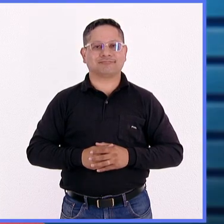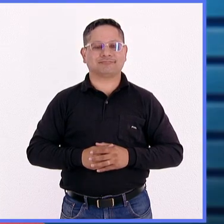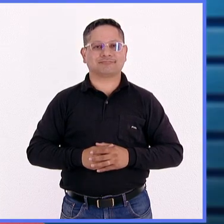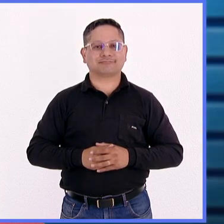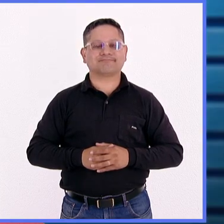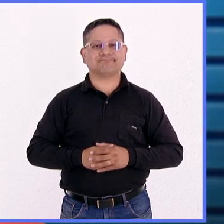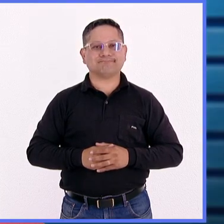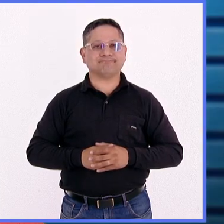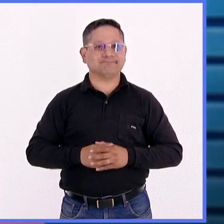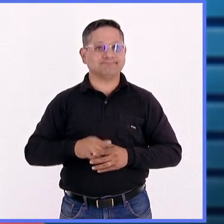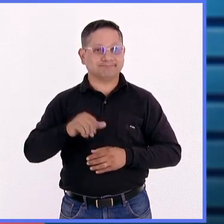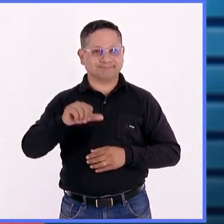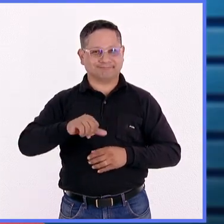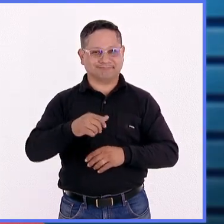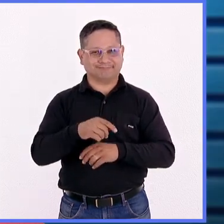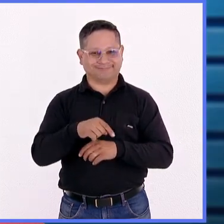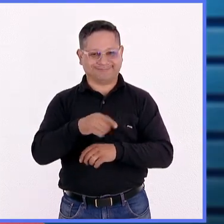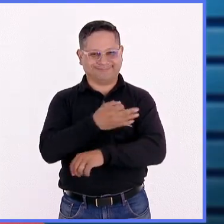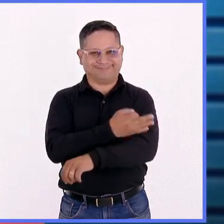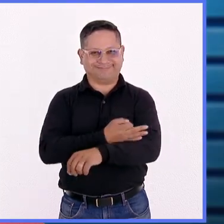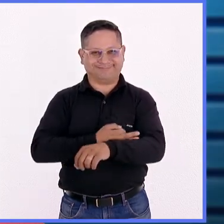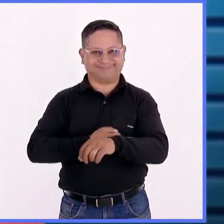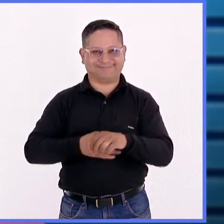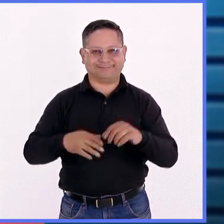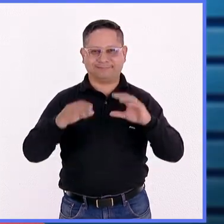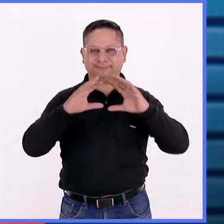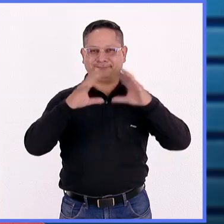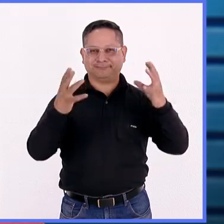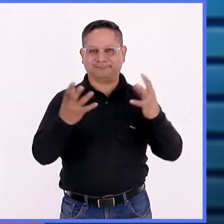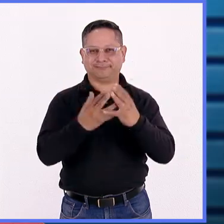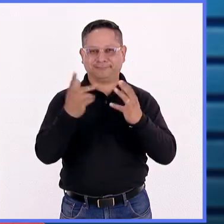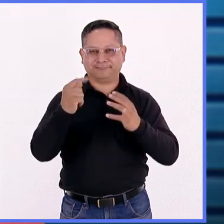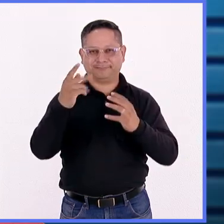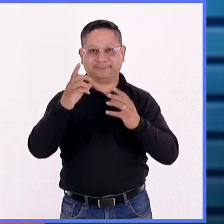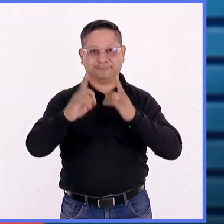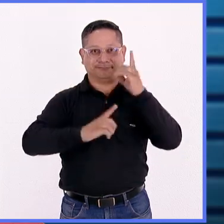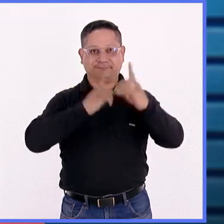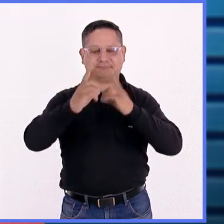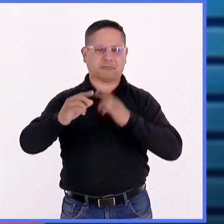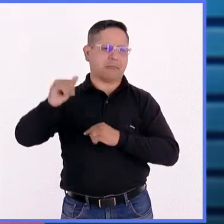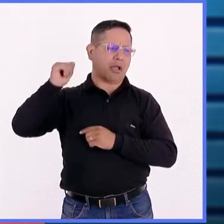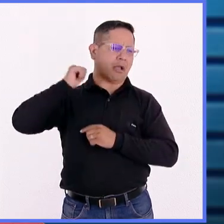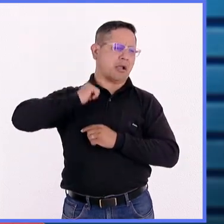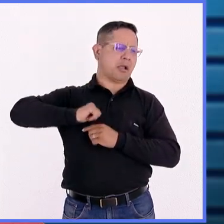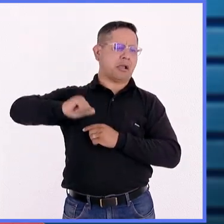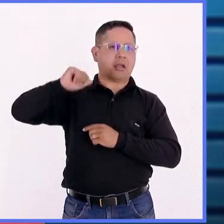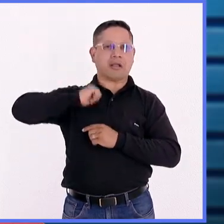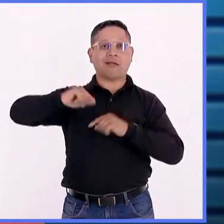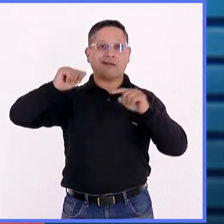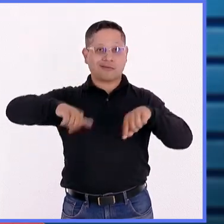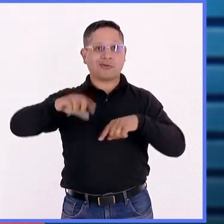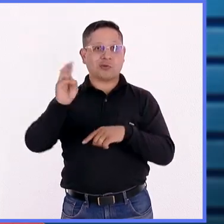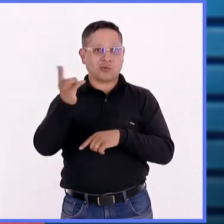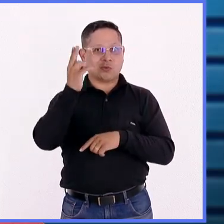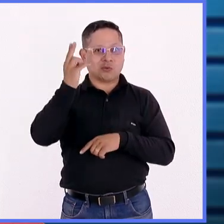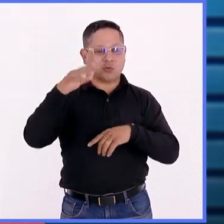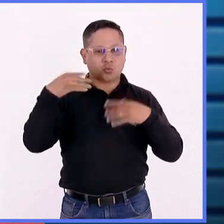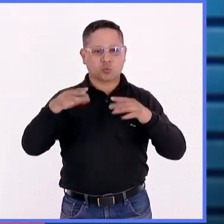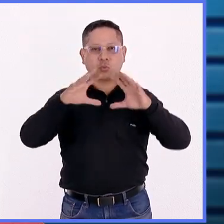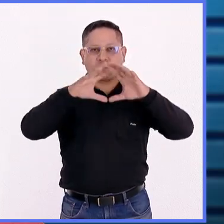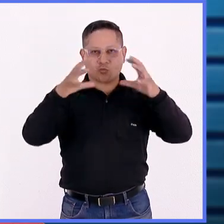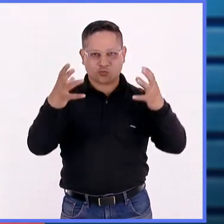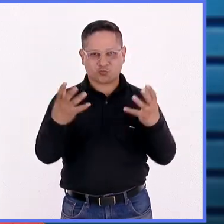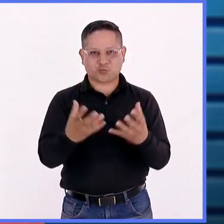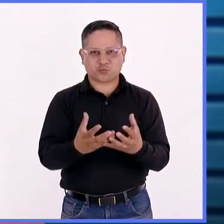Esta tarde, UNAM Global TV nos cuenta sobre un deporte milenario que se mantiene vivo en nuestra universidad y requiere de una bola de